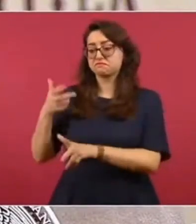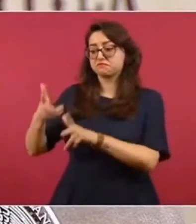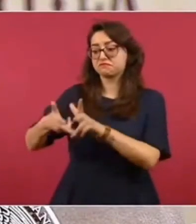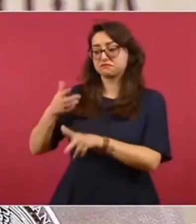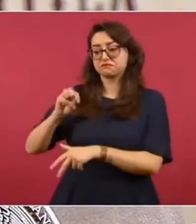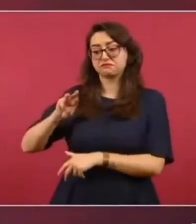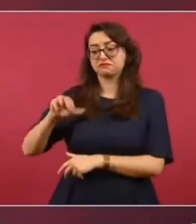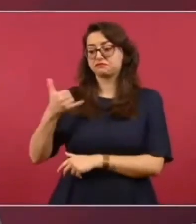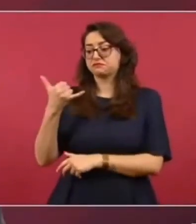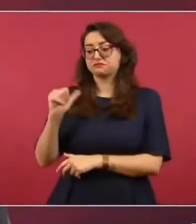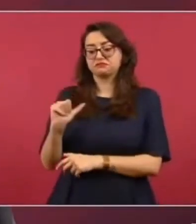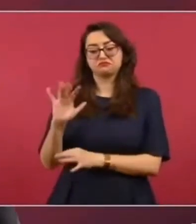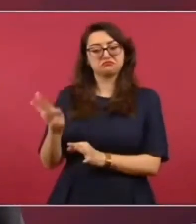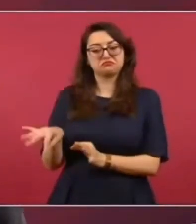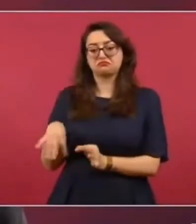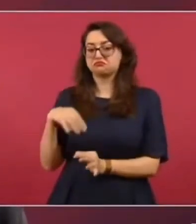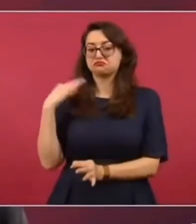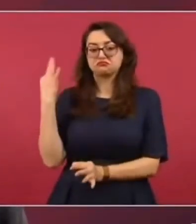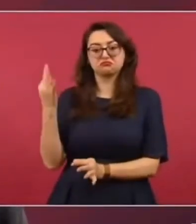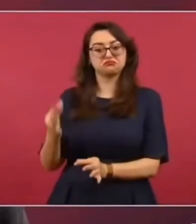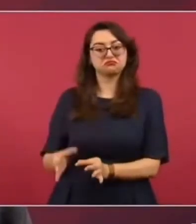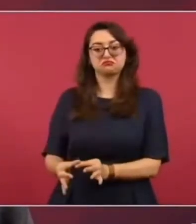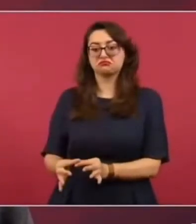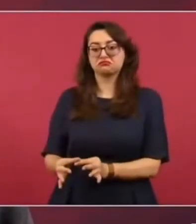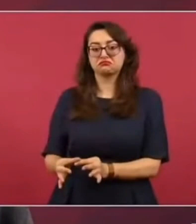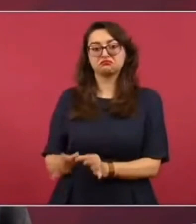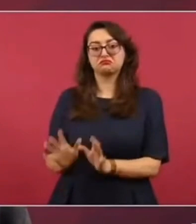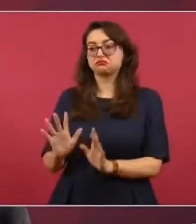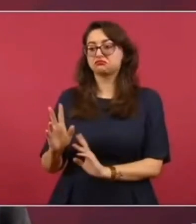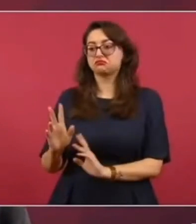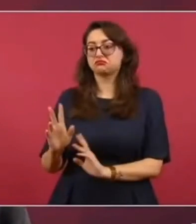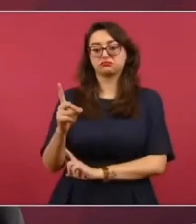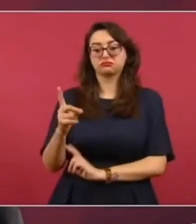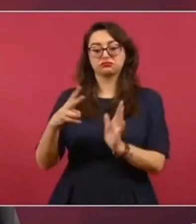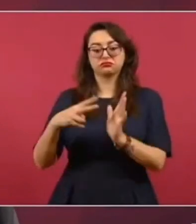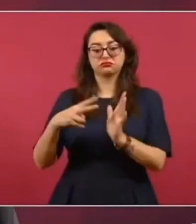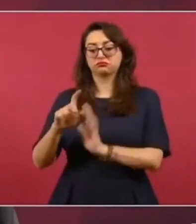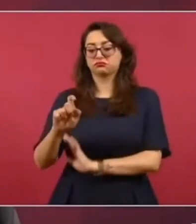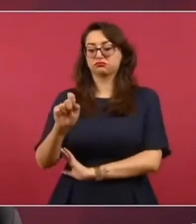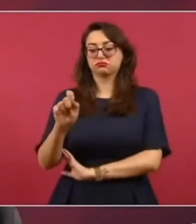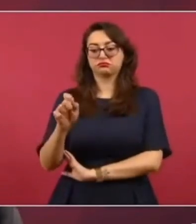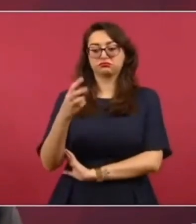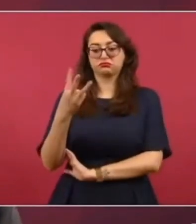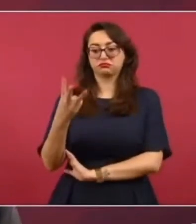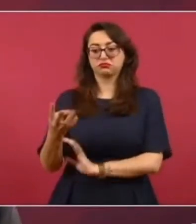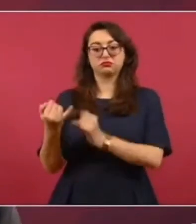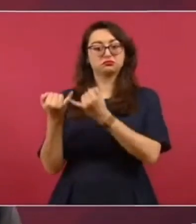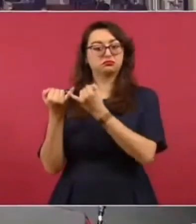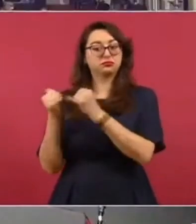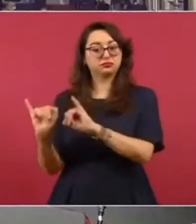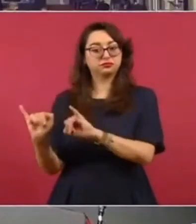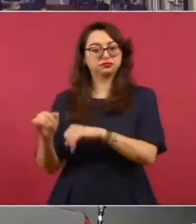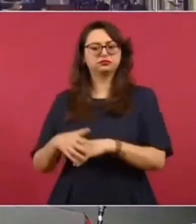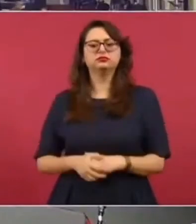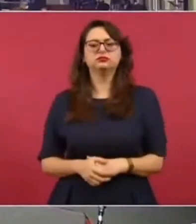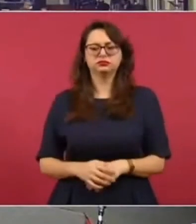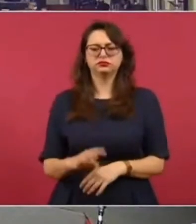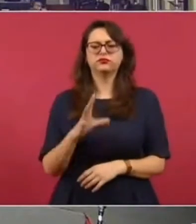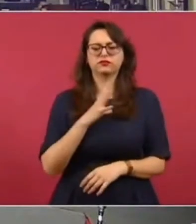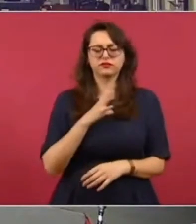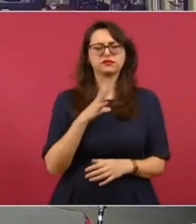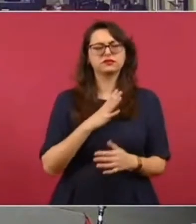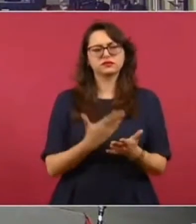estará cumplido de acuerdo a lo que se ha ofrecido hacia diciembre del 2023. Si hay algunos amparos